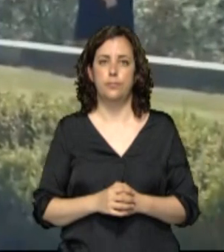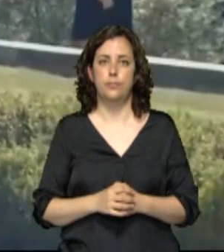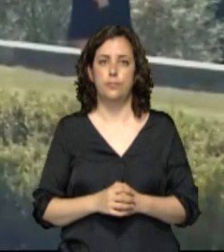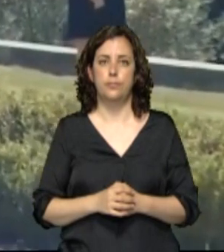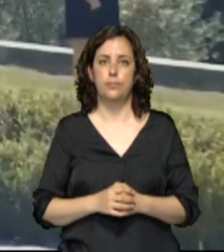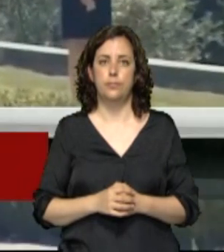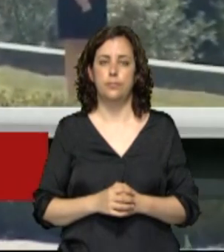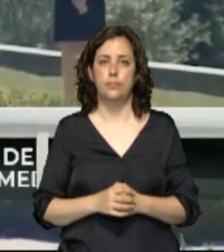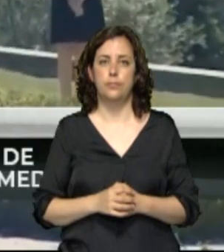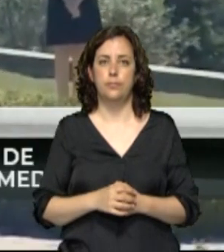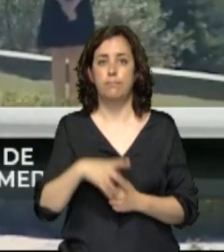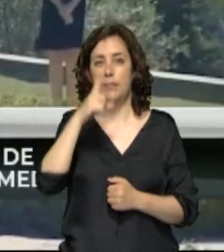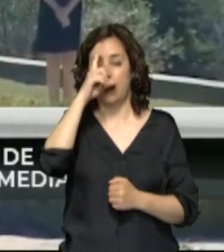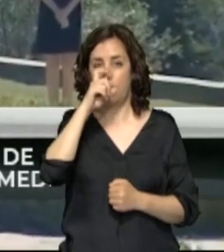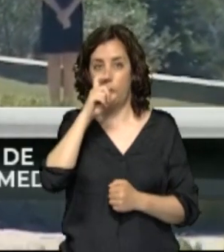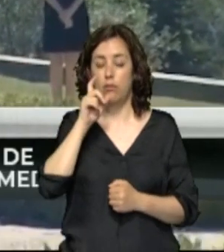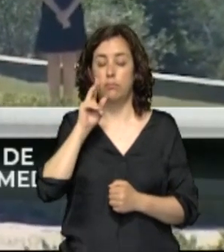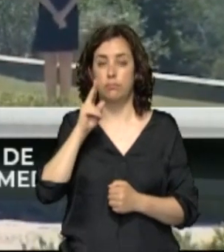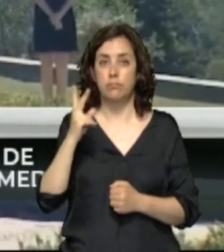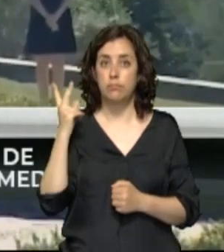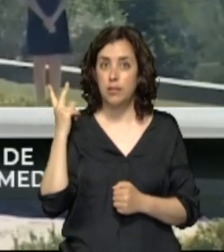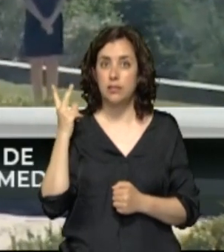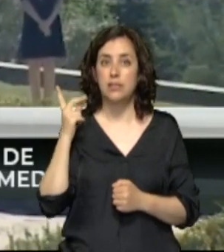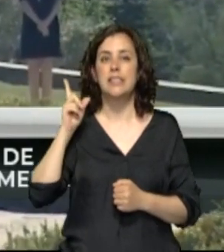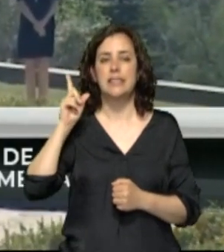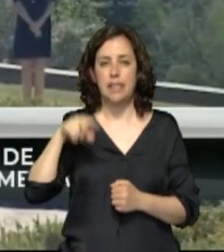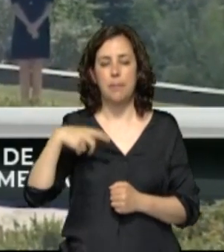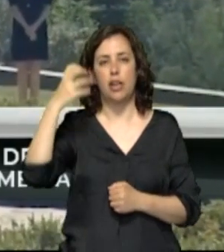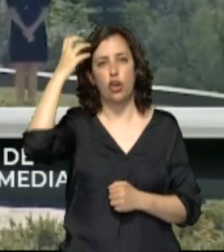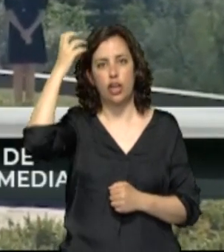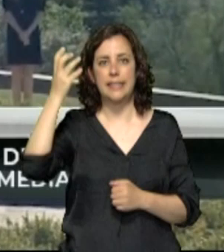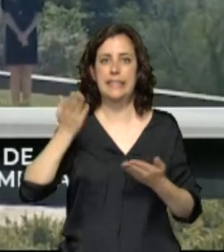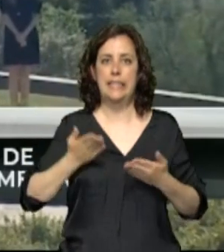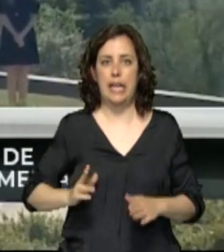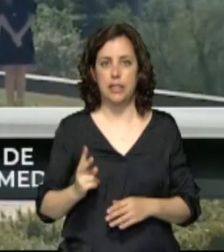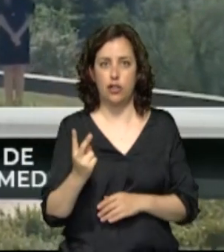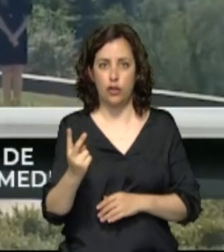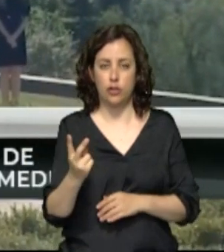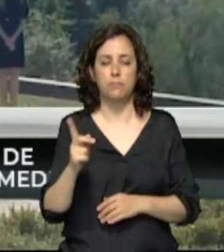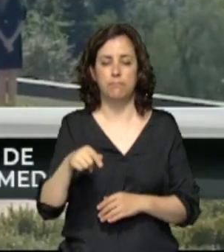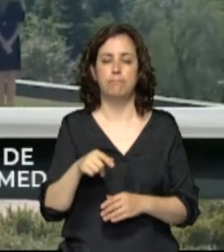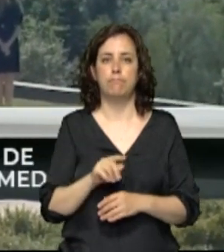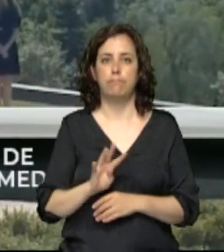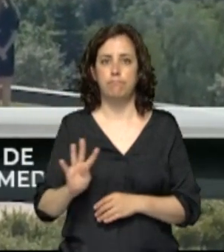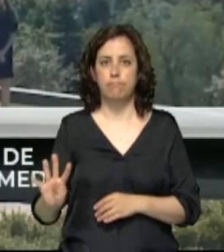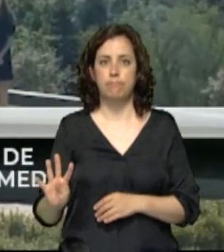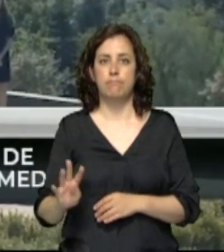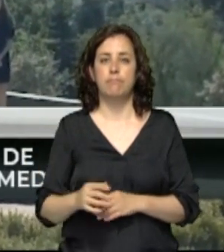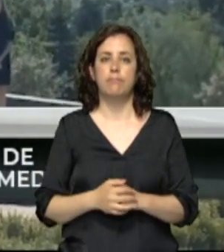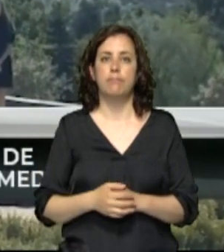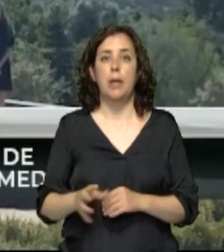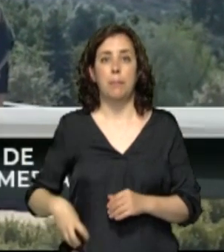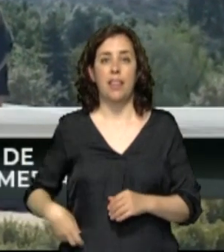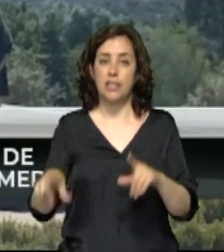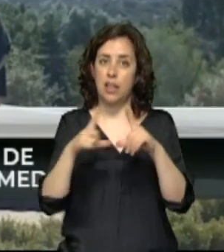Un recuerdo, como ven, al que también se han unido los reyes y sus hijas. La princesa de Asturias y la infanta Sofía,